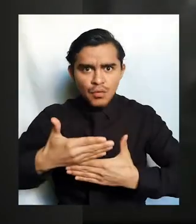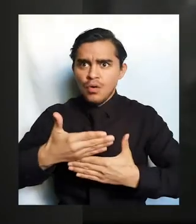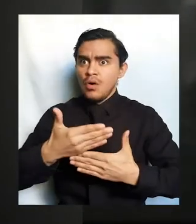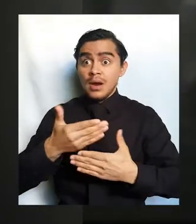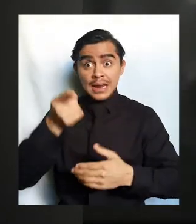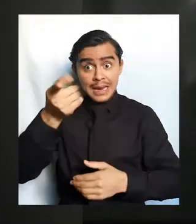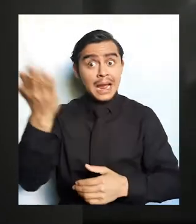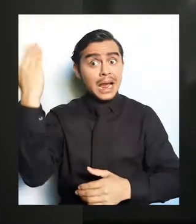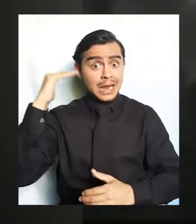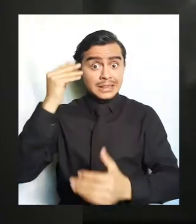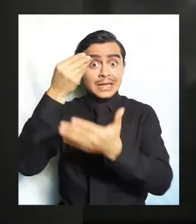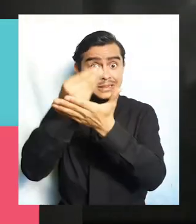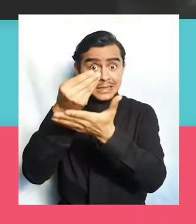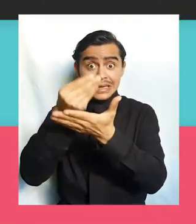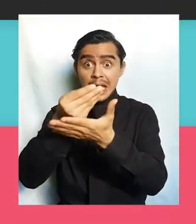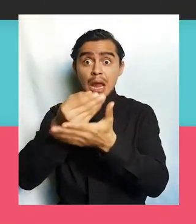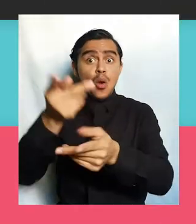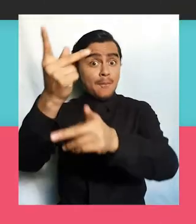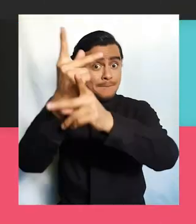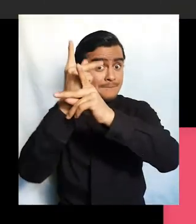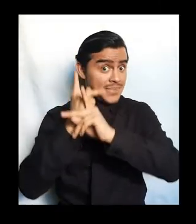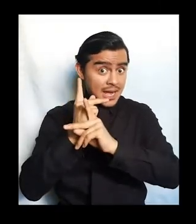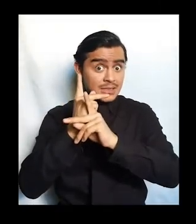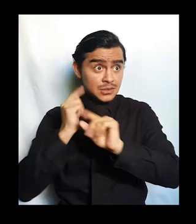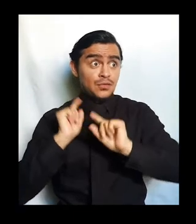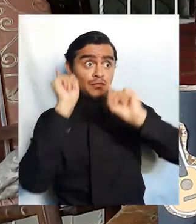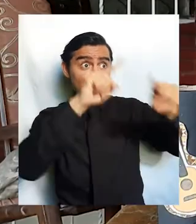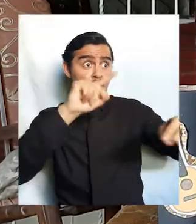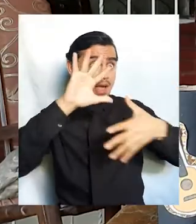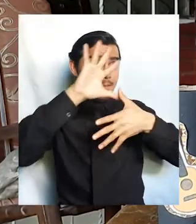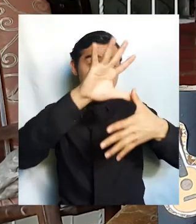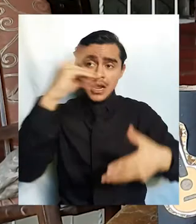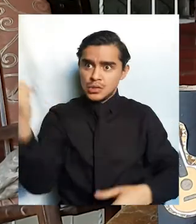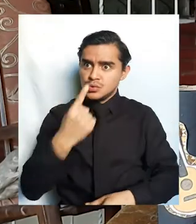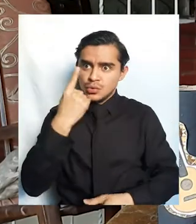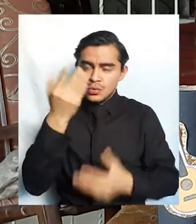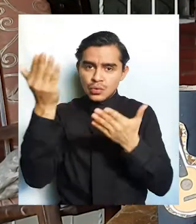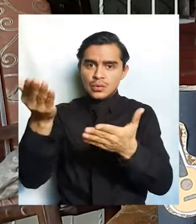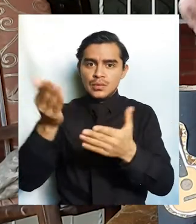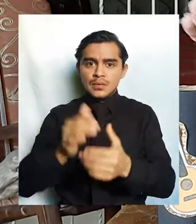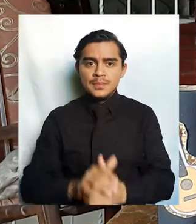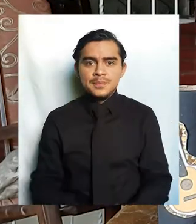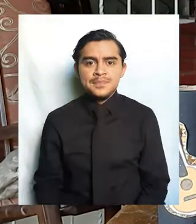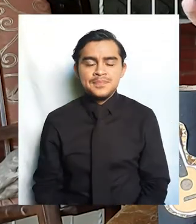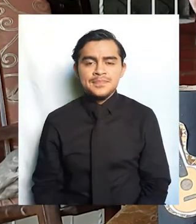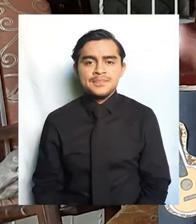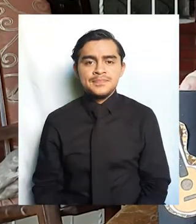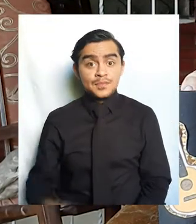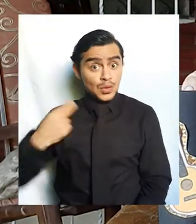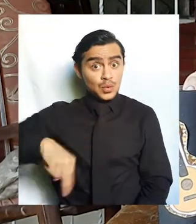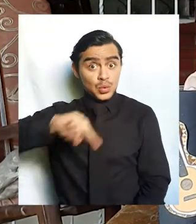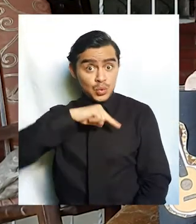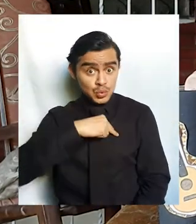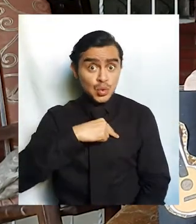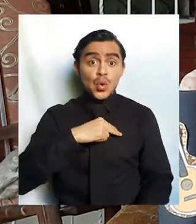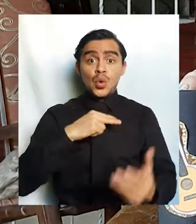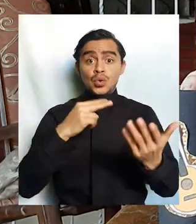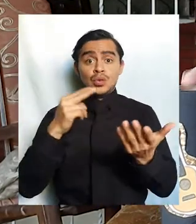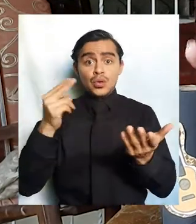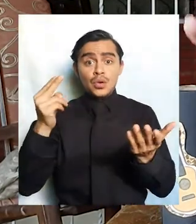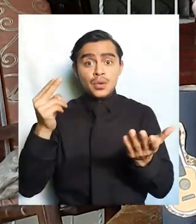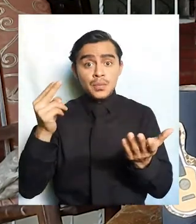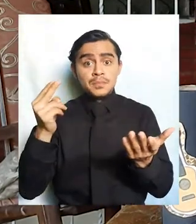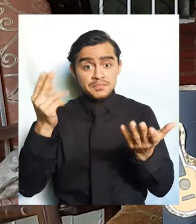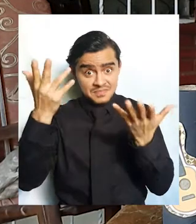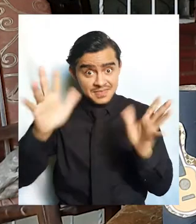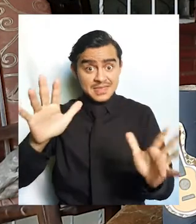prestó dinero para irme a América. Cuando ya tengamos todas nuestras figuras puestas en nuestros rollos